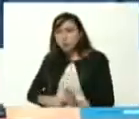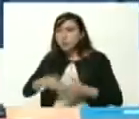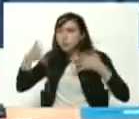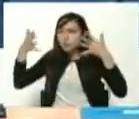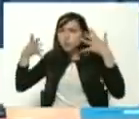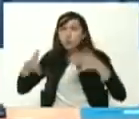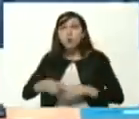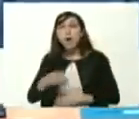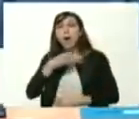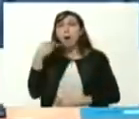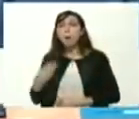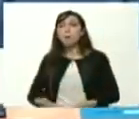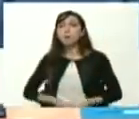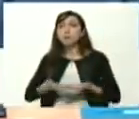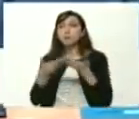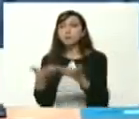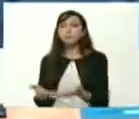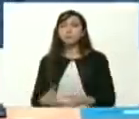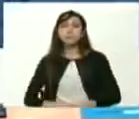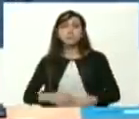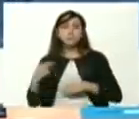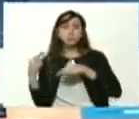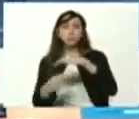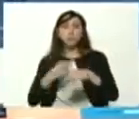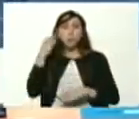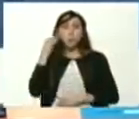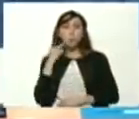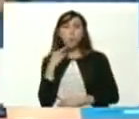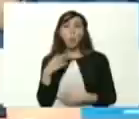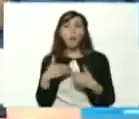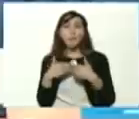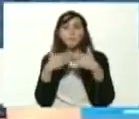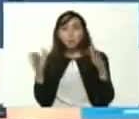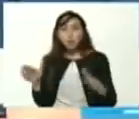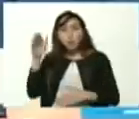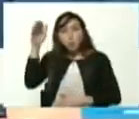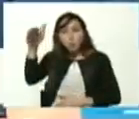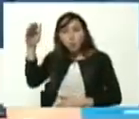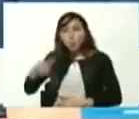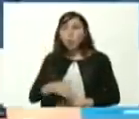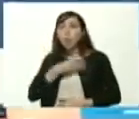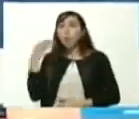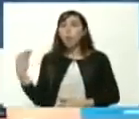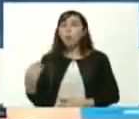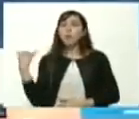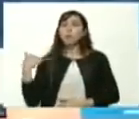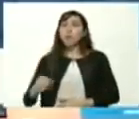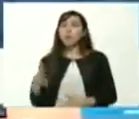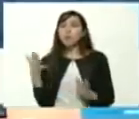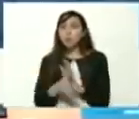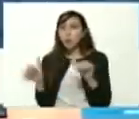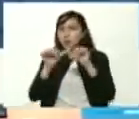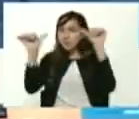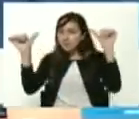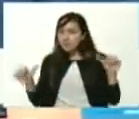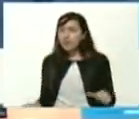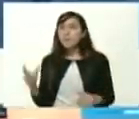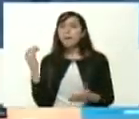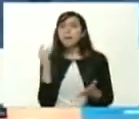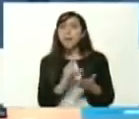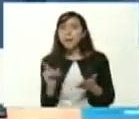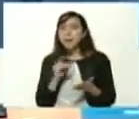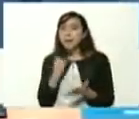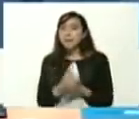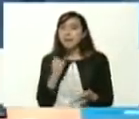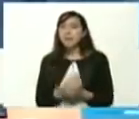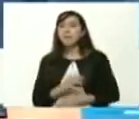manos a la juventud venezolana la revolución bolivariana le está abriendo el futuro a la juventud venezolana a través del sistema nacional de ingresos y